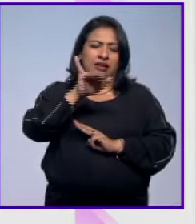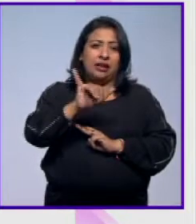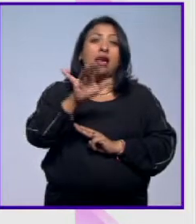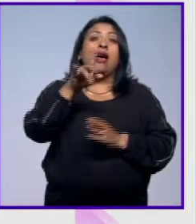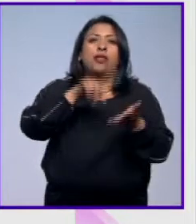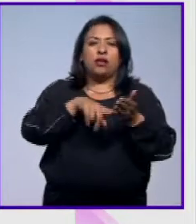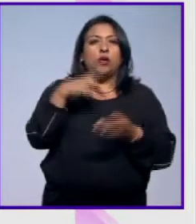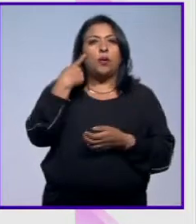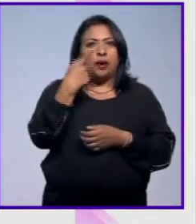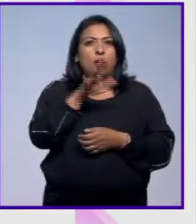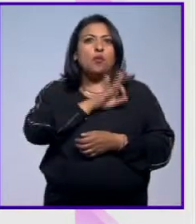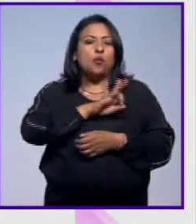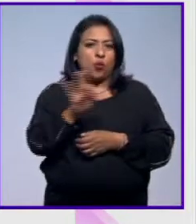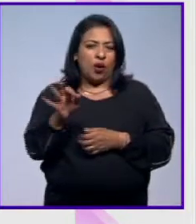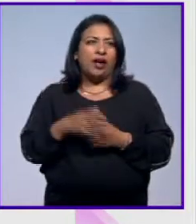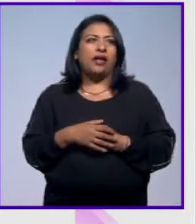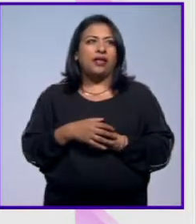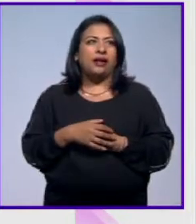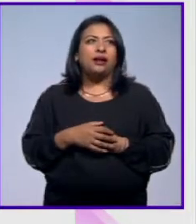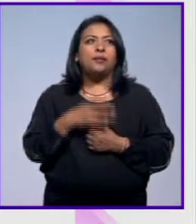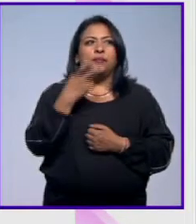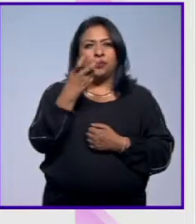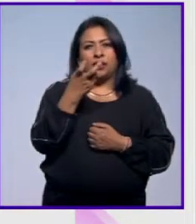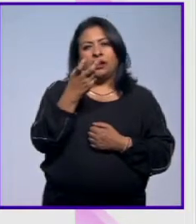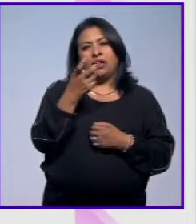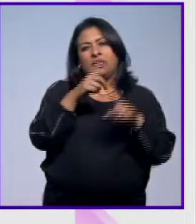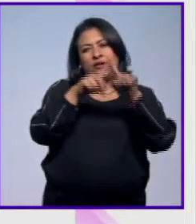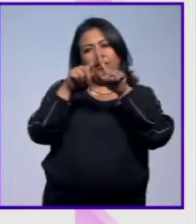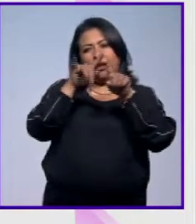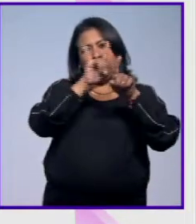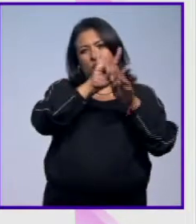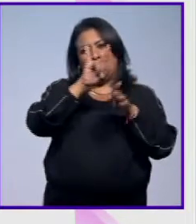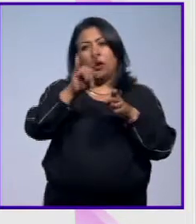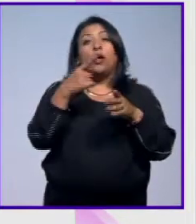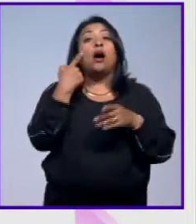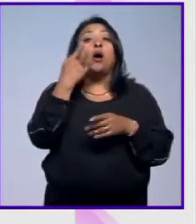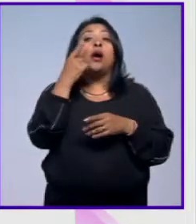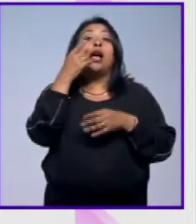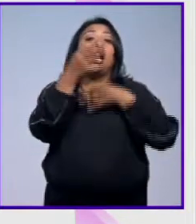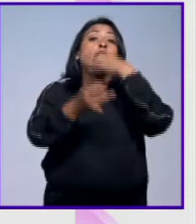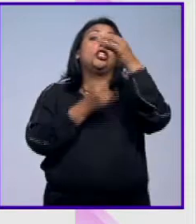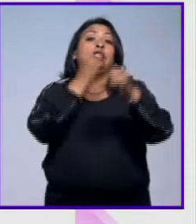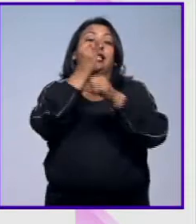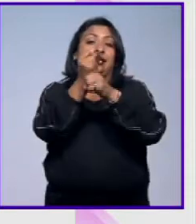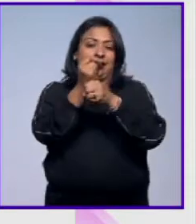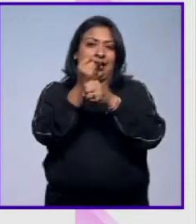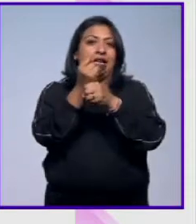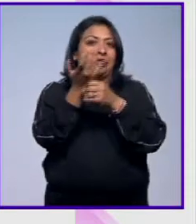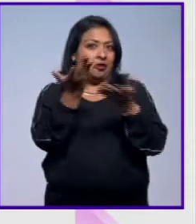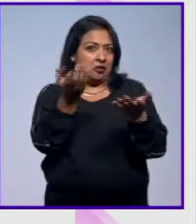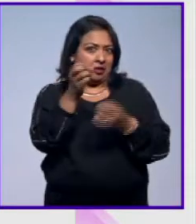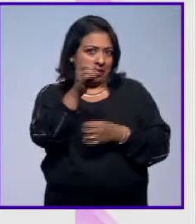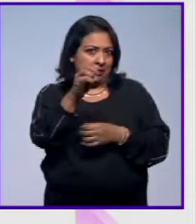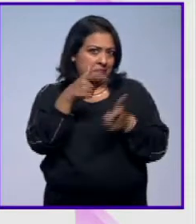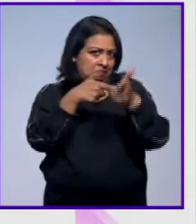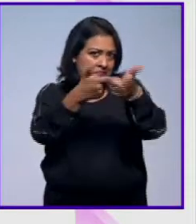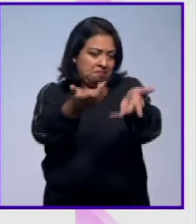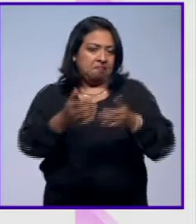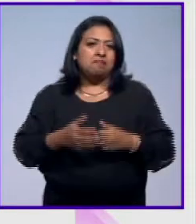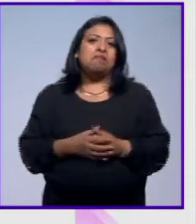acercarse a estas piezas vamos a hacer un recorrido ya que estamos en Alemania sí, le seguimos